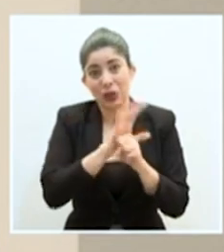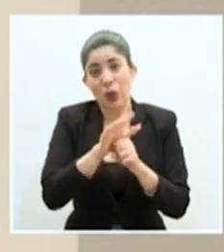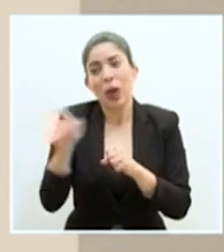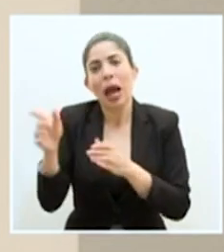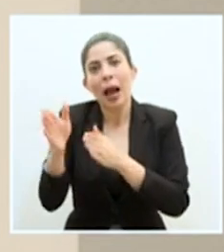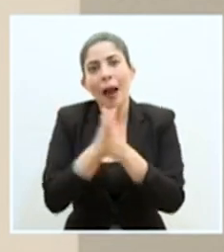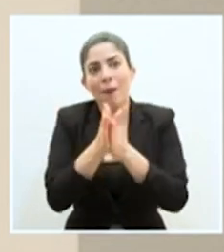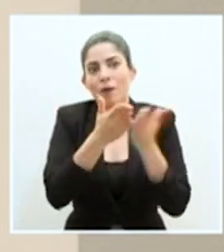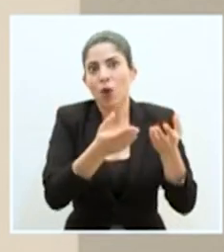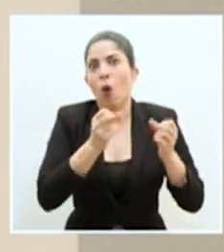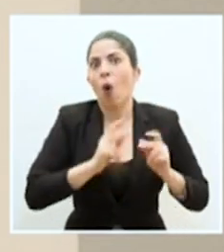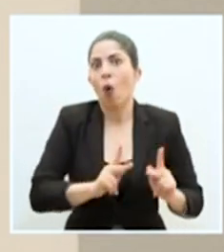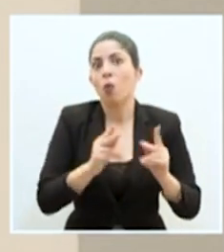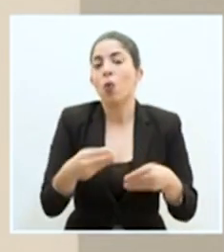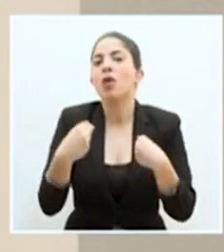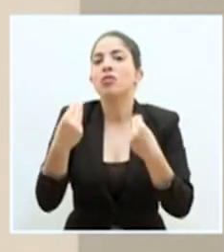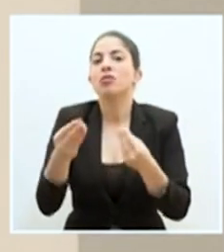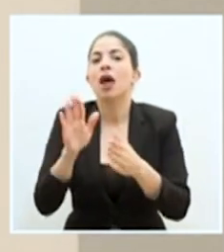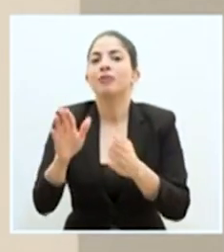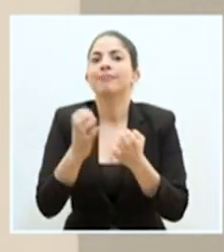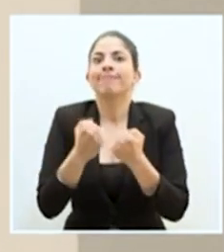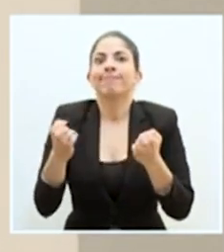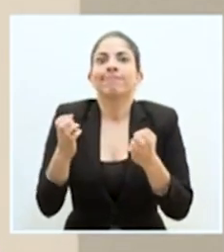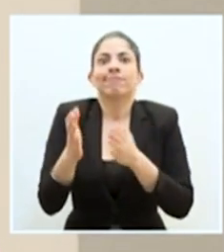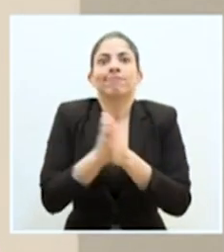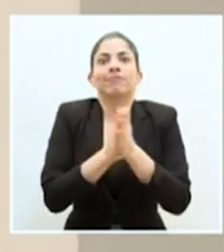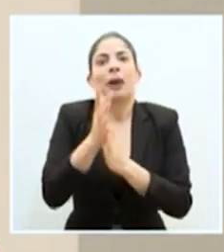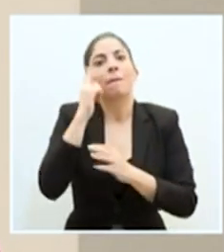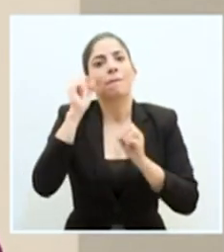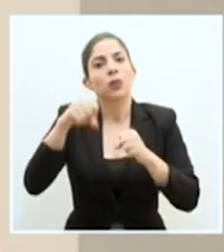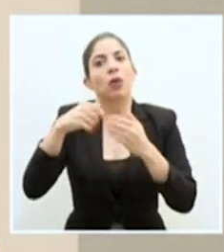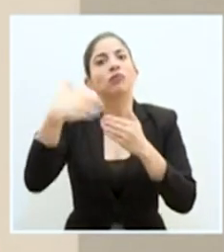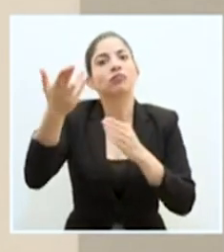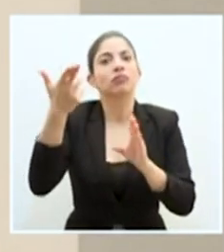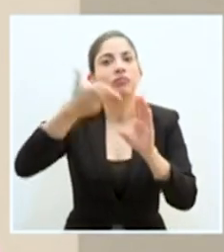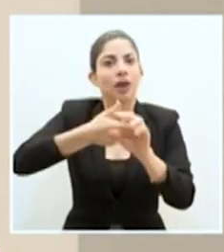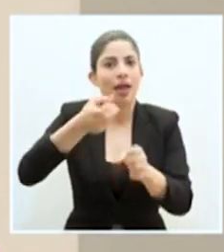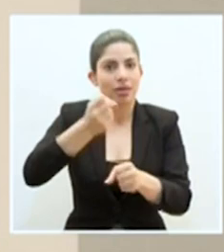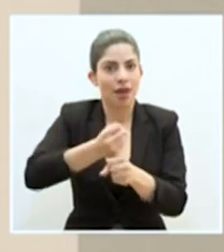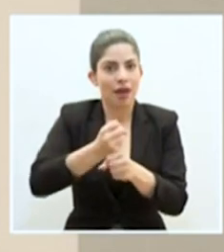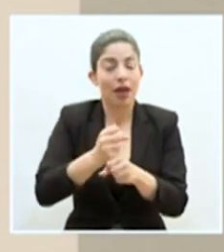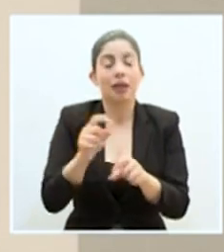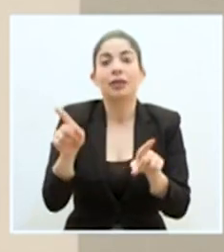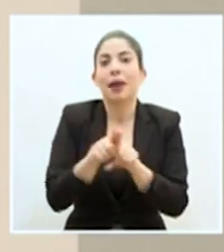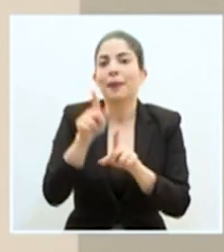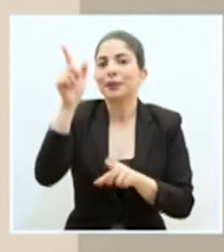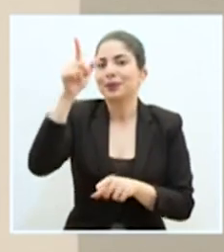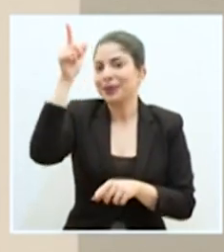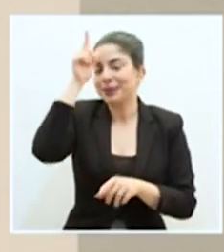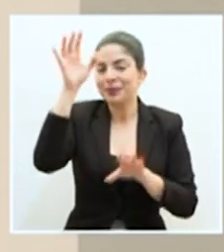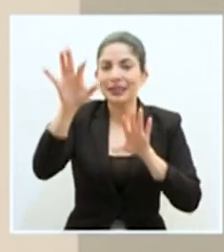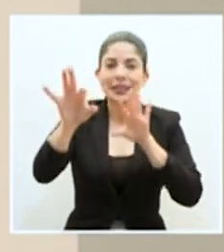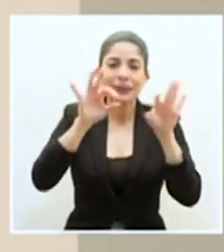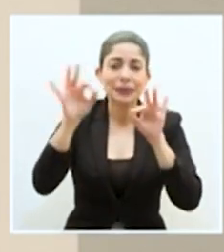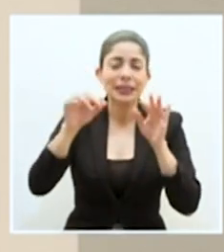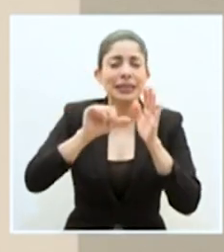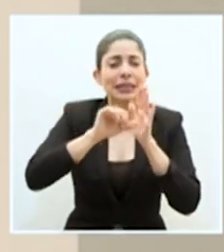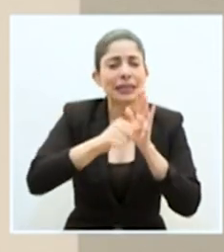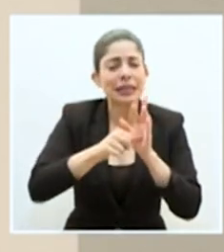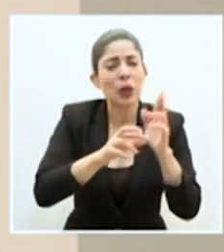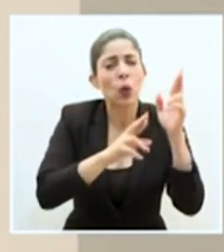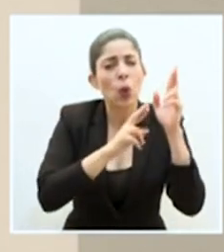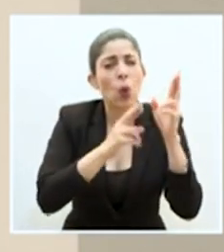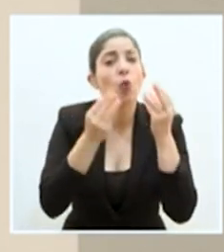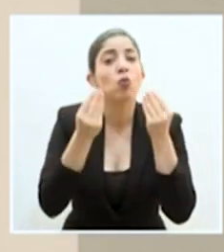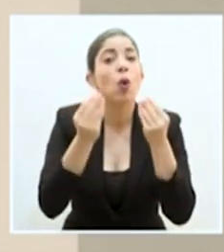que les dará herramientas valiosas para la inserción laboral. Y, por supuesto, también hago una invitación, un énfasis, ojalá, a que